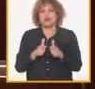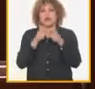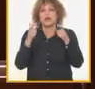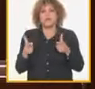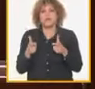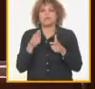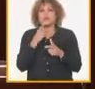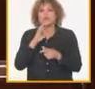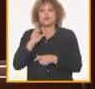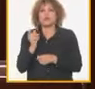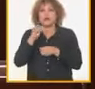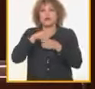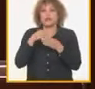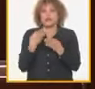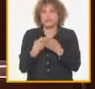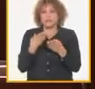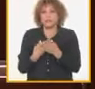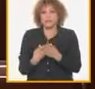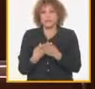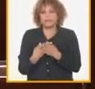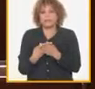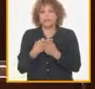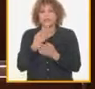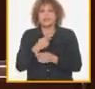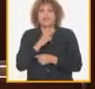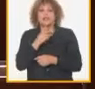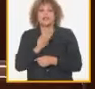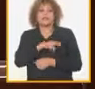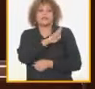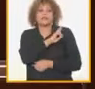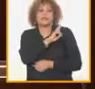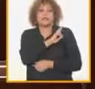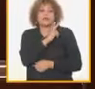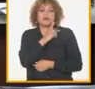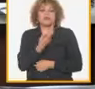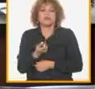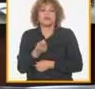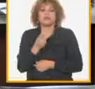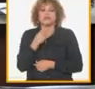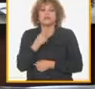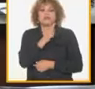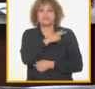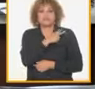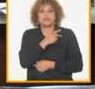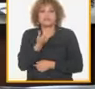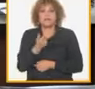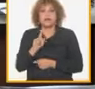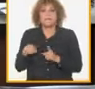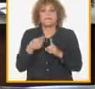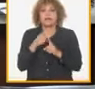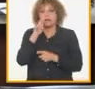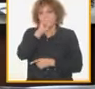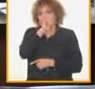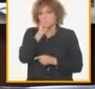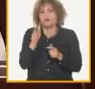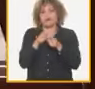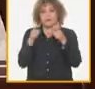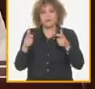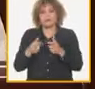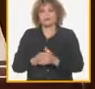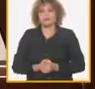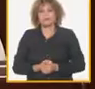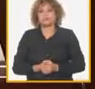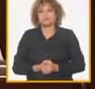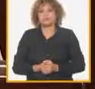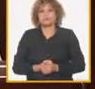económicos las conductas de corrupción administrativa y los ilícitos relacionados con las drogas en las formas de gestión no